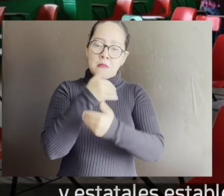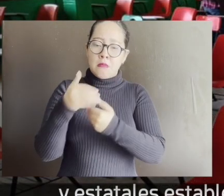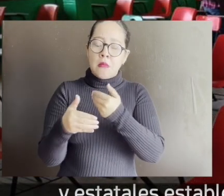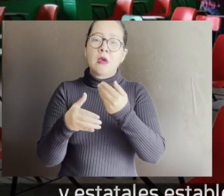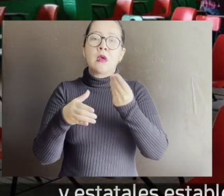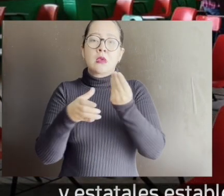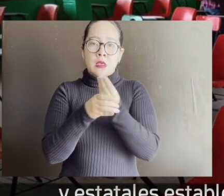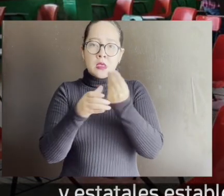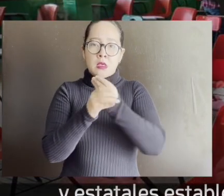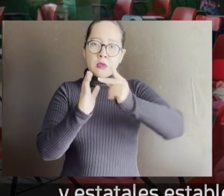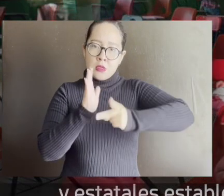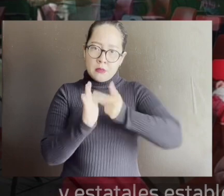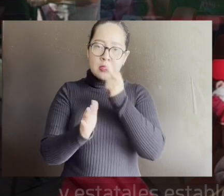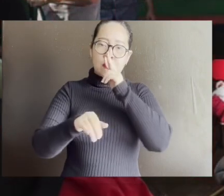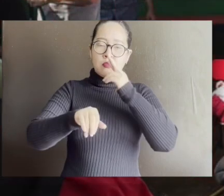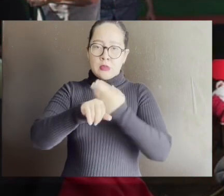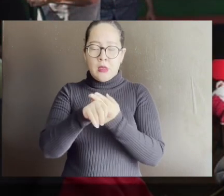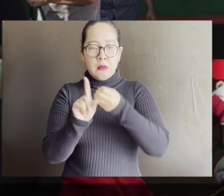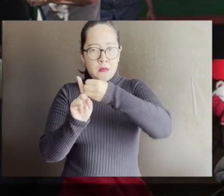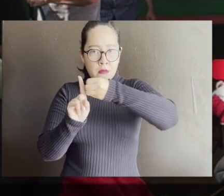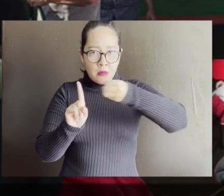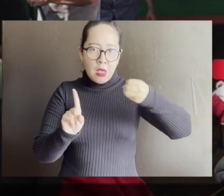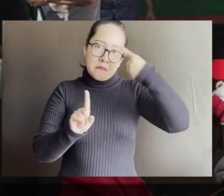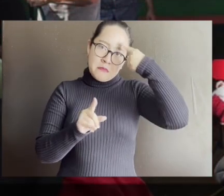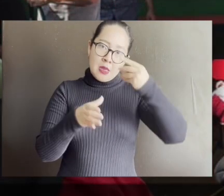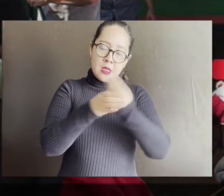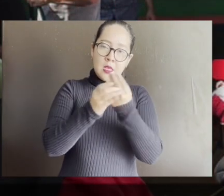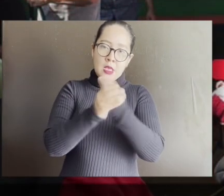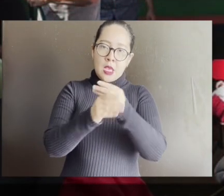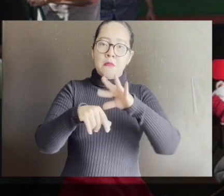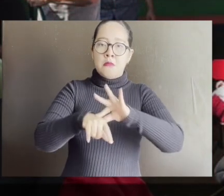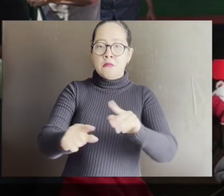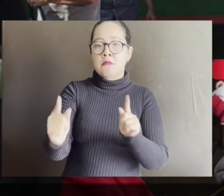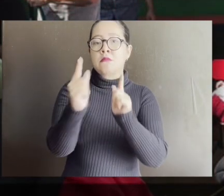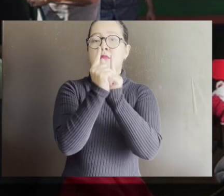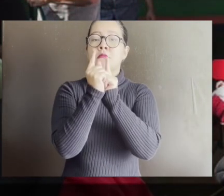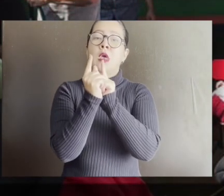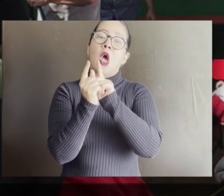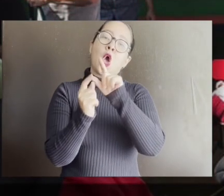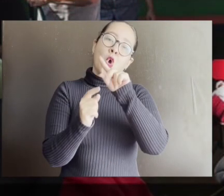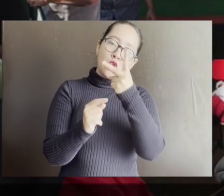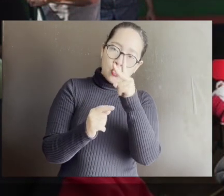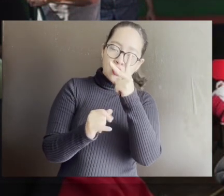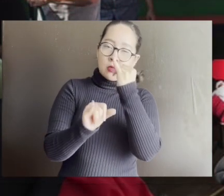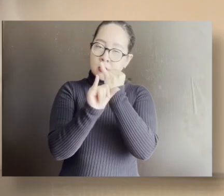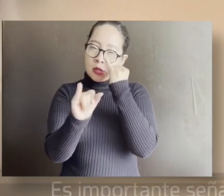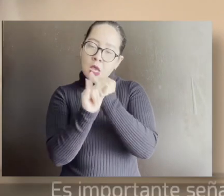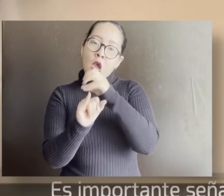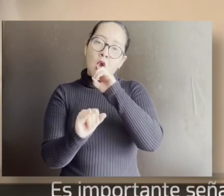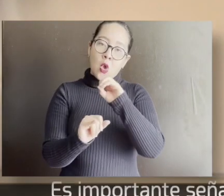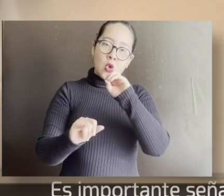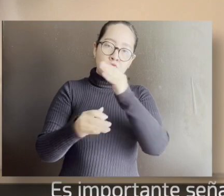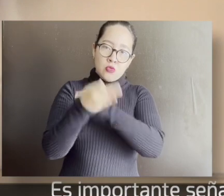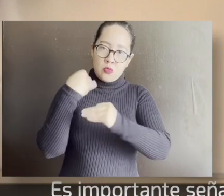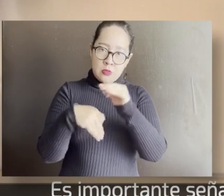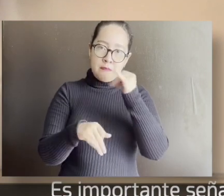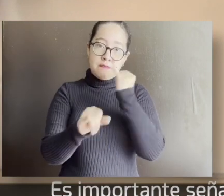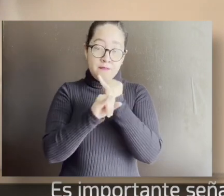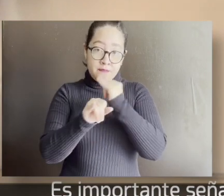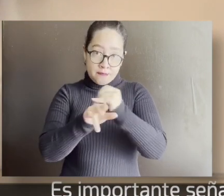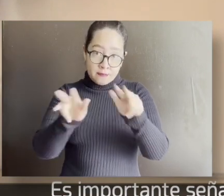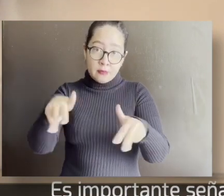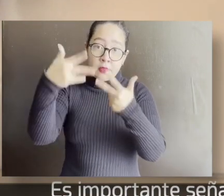responsable y ordenado a clases presenciales, híbridas o a distancia. Es importante